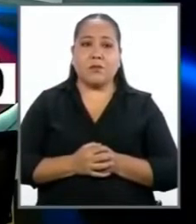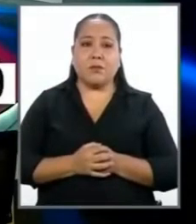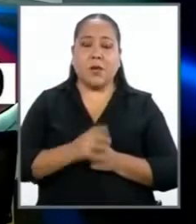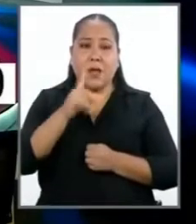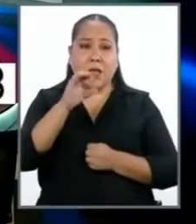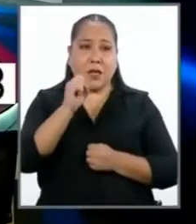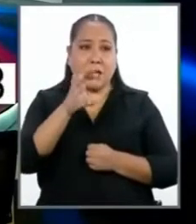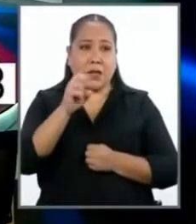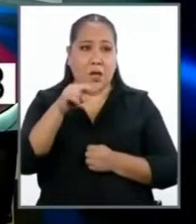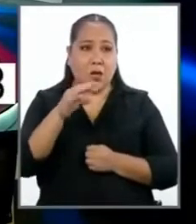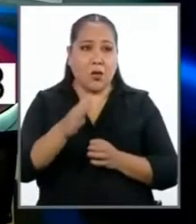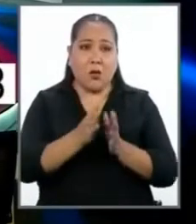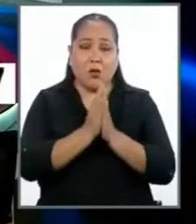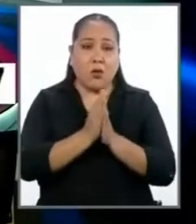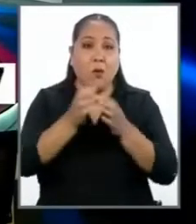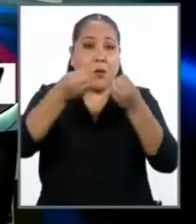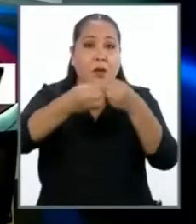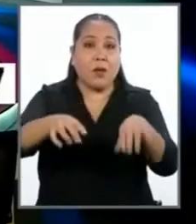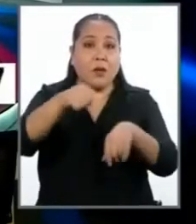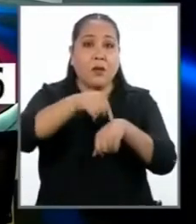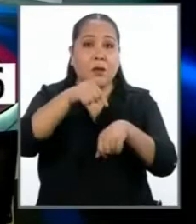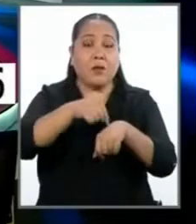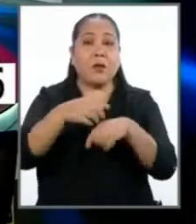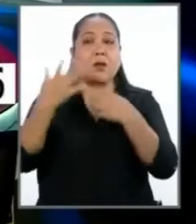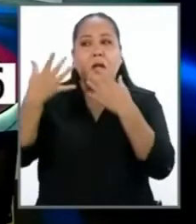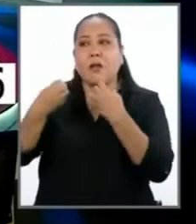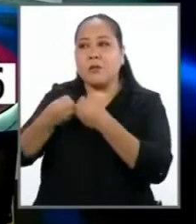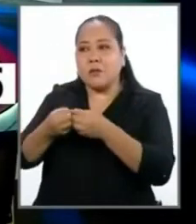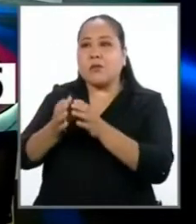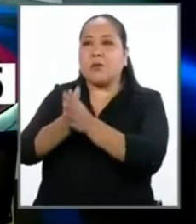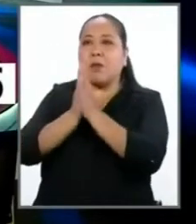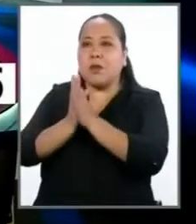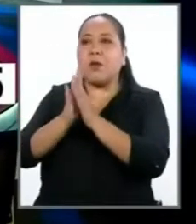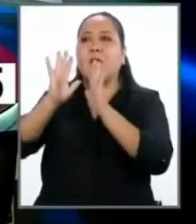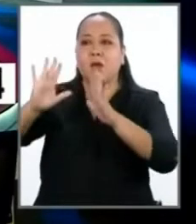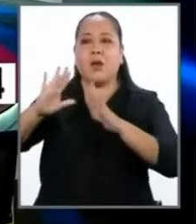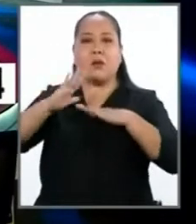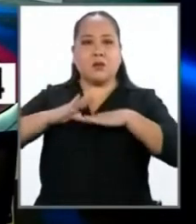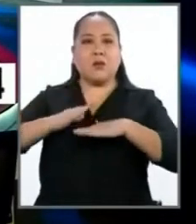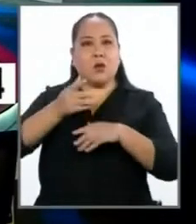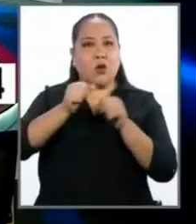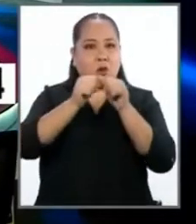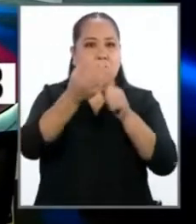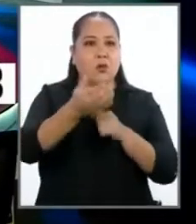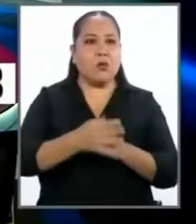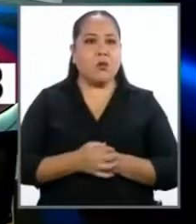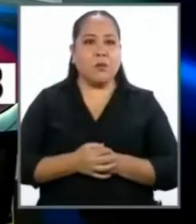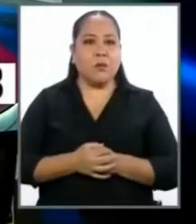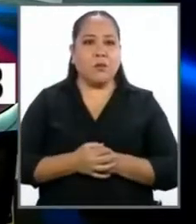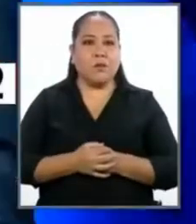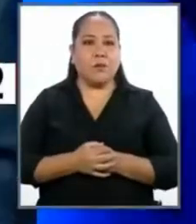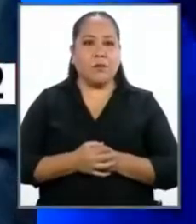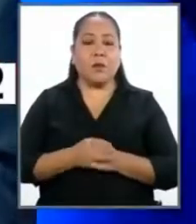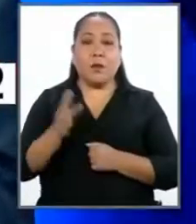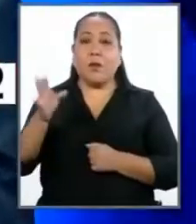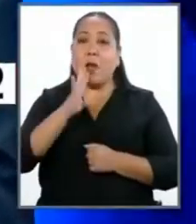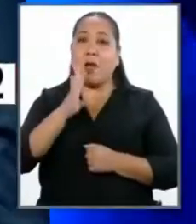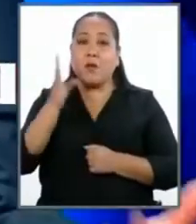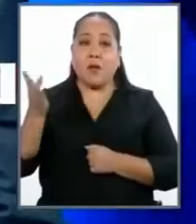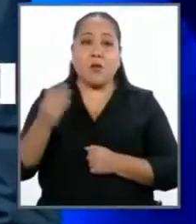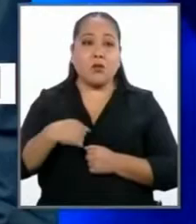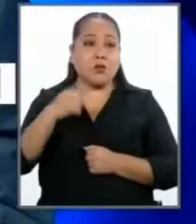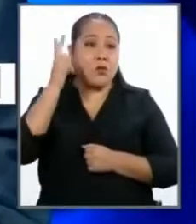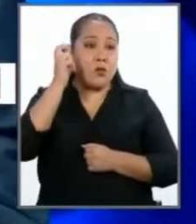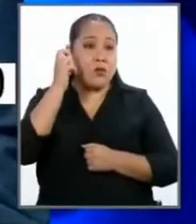Señor Lercano, le pedimos que no perdamos más tiempo. Le hemos pedido ya que se componga, siga usted, por favor. Mire, mientras ha hablado el señor,